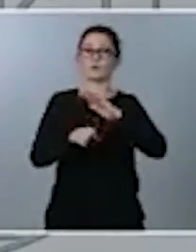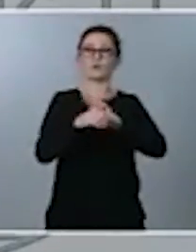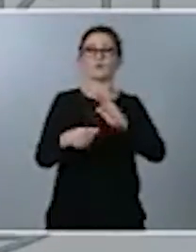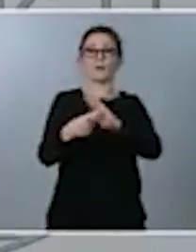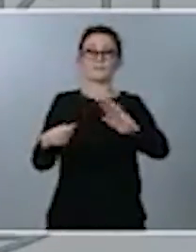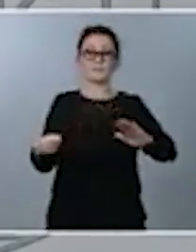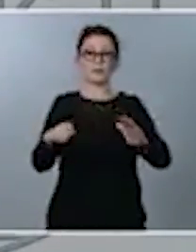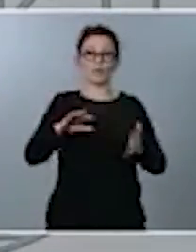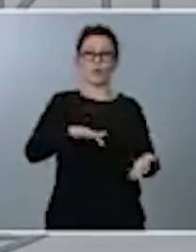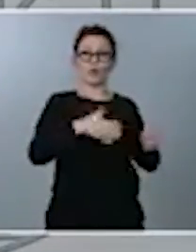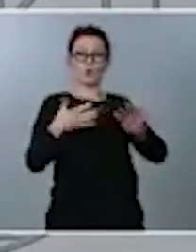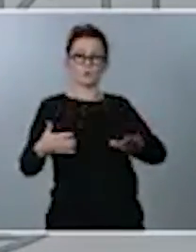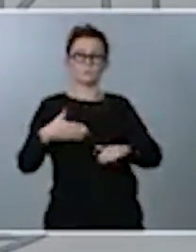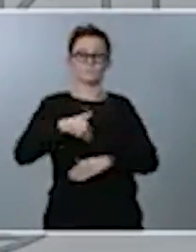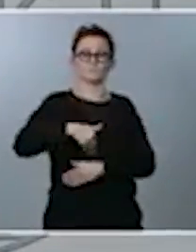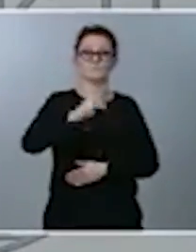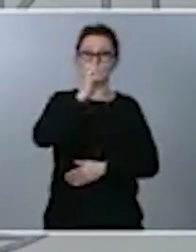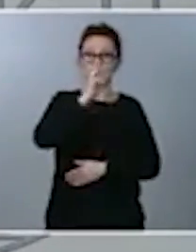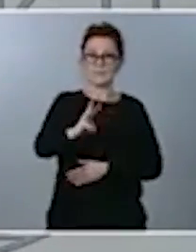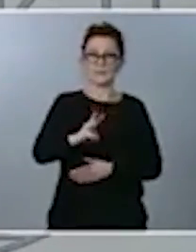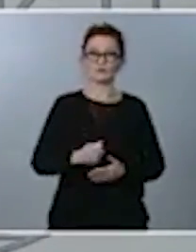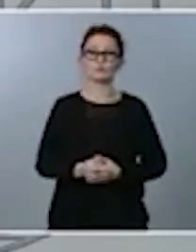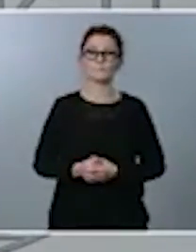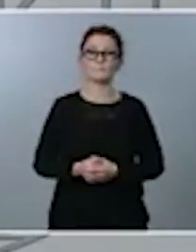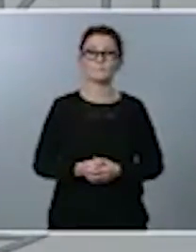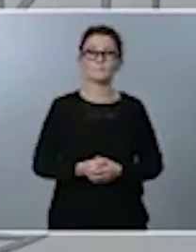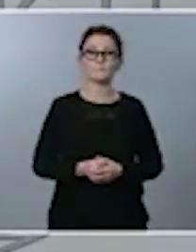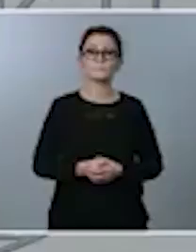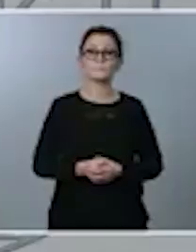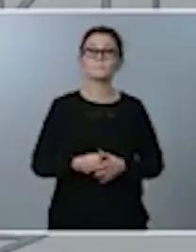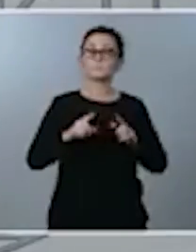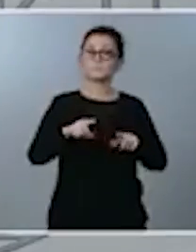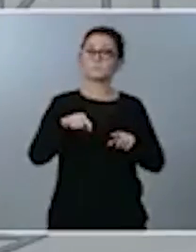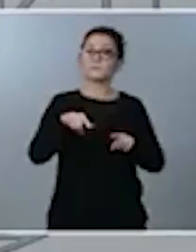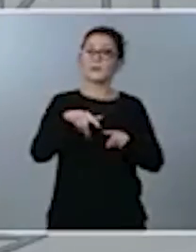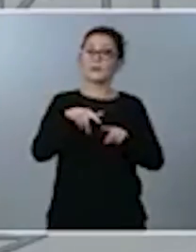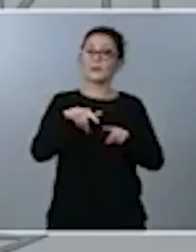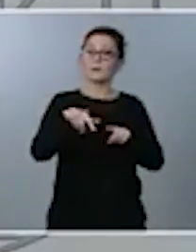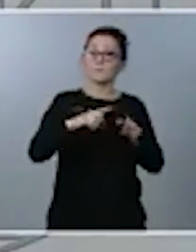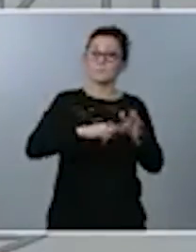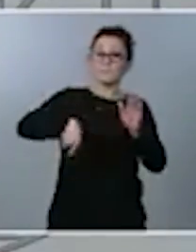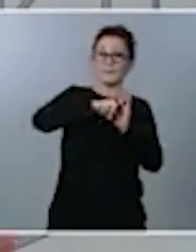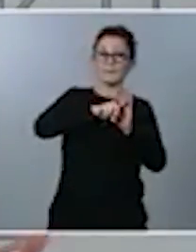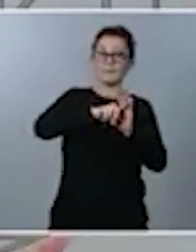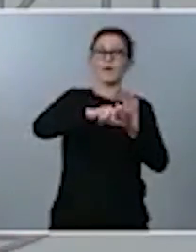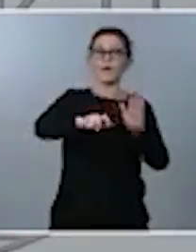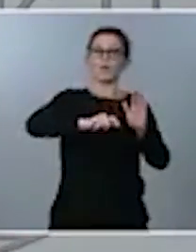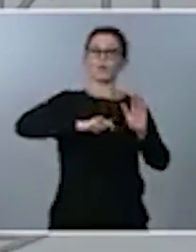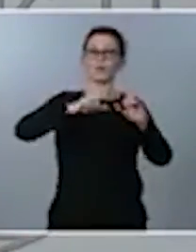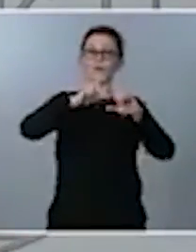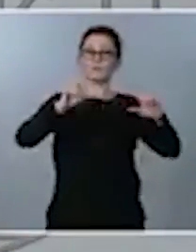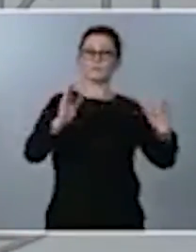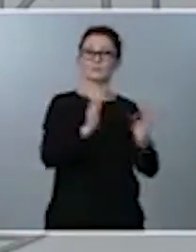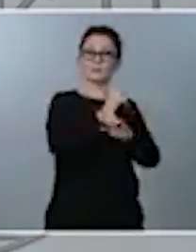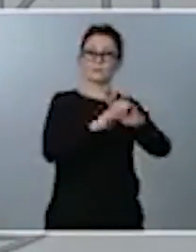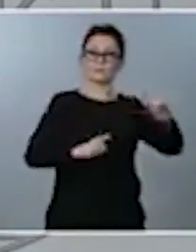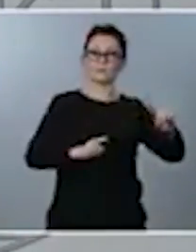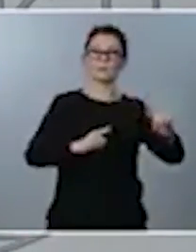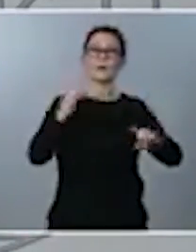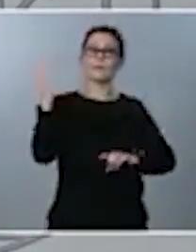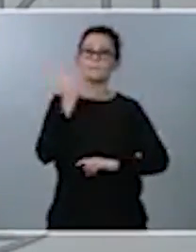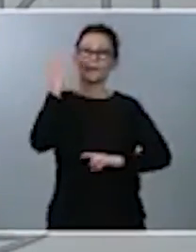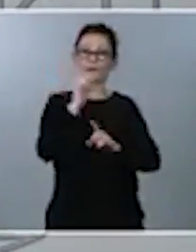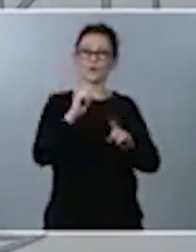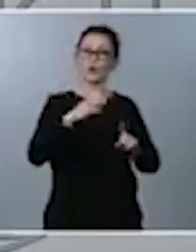los próximos tres años. Y esto nos va a permitir que las pymes no se vean perjudicadas y puedan impulsar la recuperación